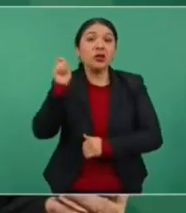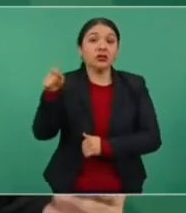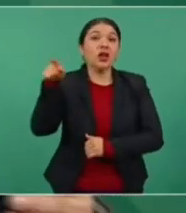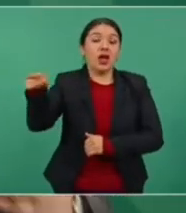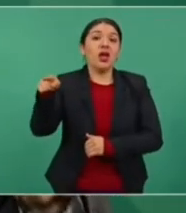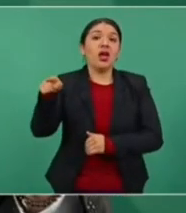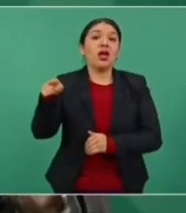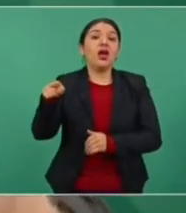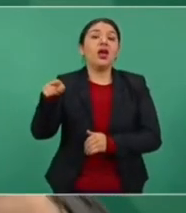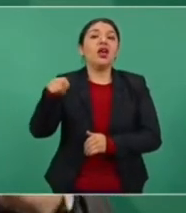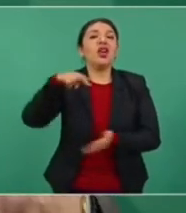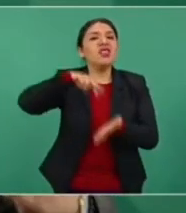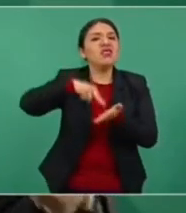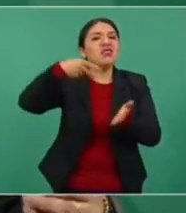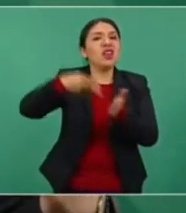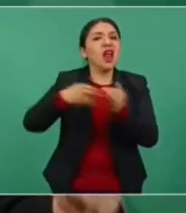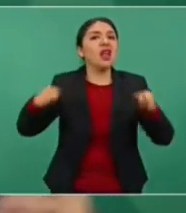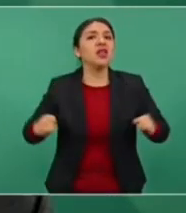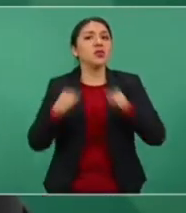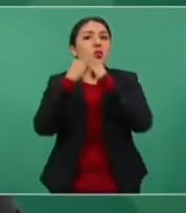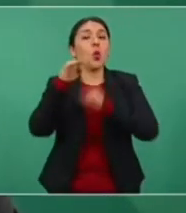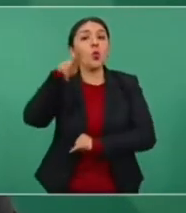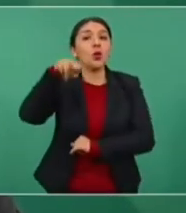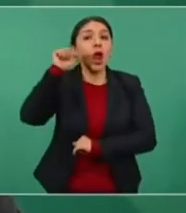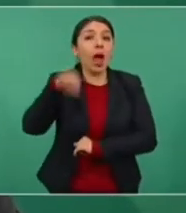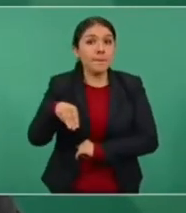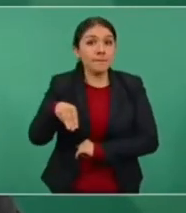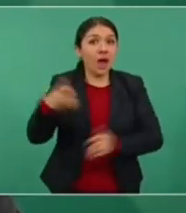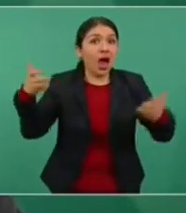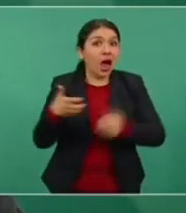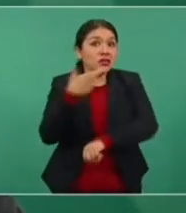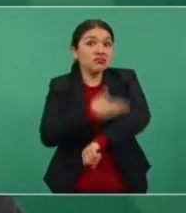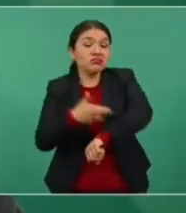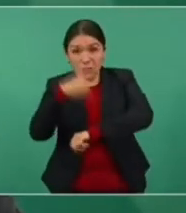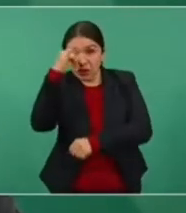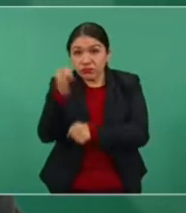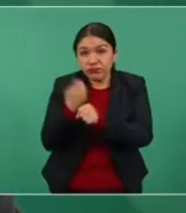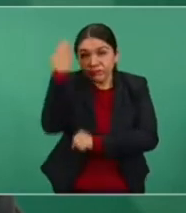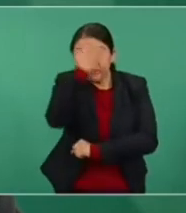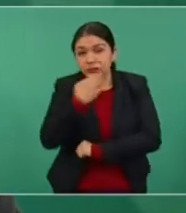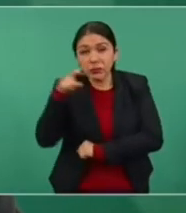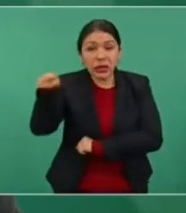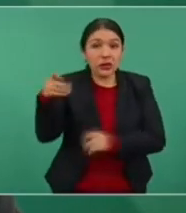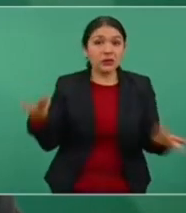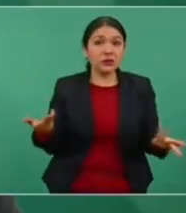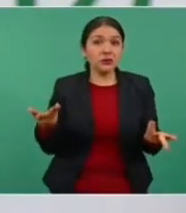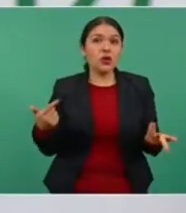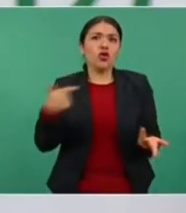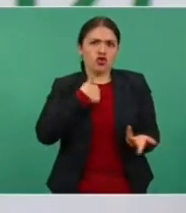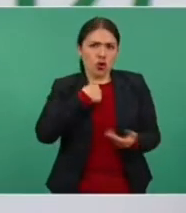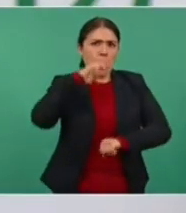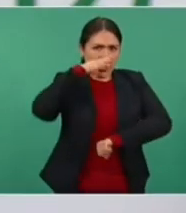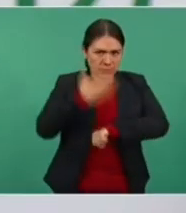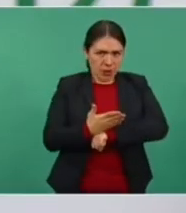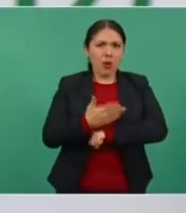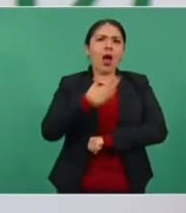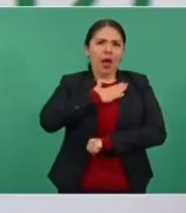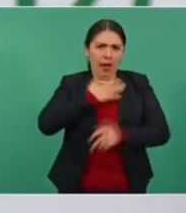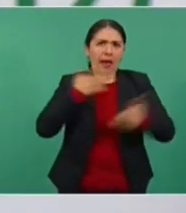intervino hasta el Instituto Nacional de Ingeniería del UNAM en ese tramo. Entonces, yo hice lo que tenía que hacer,